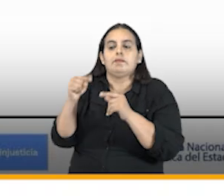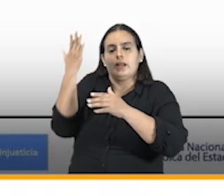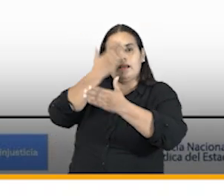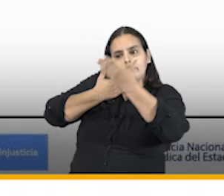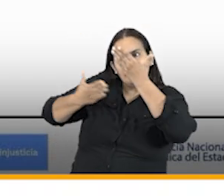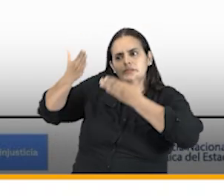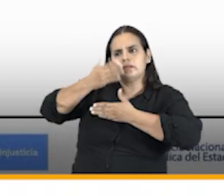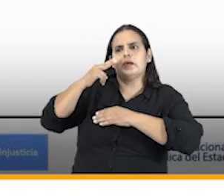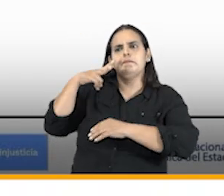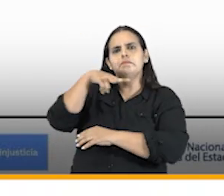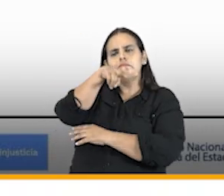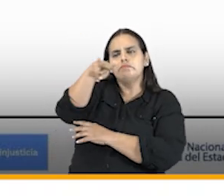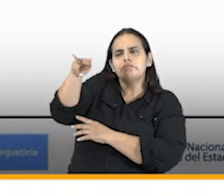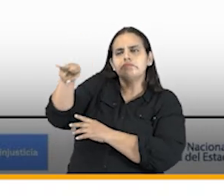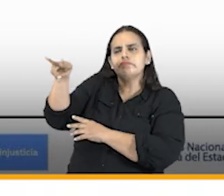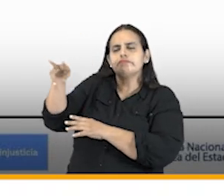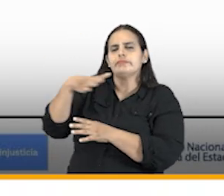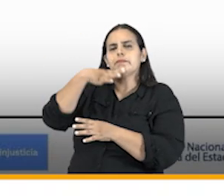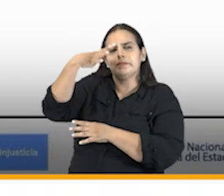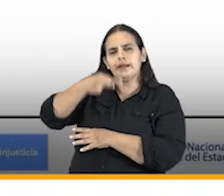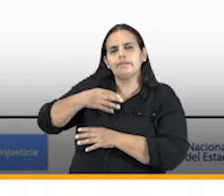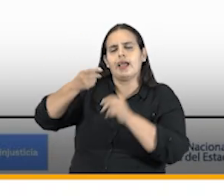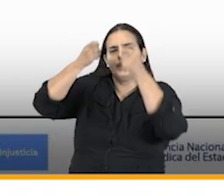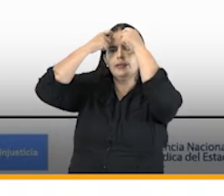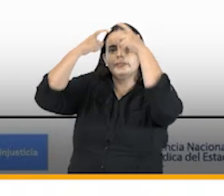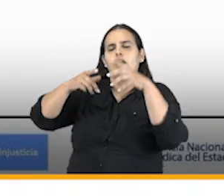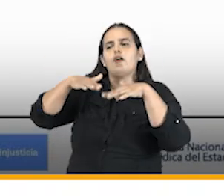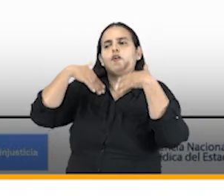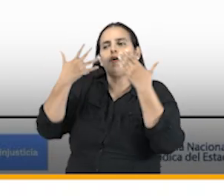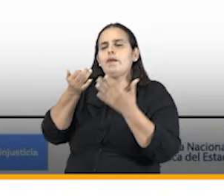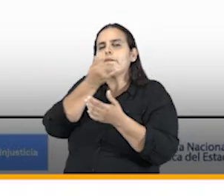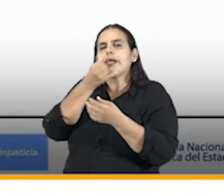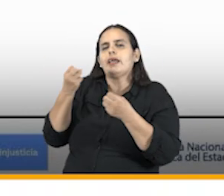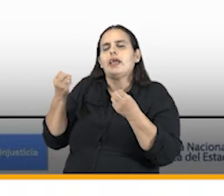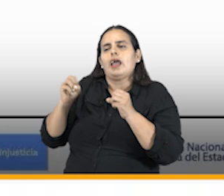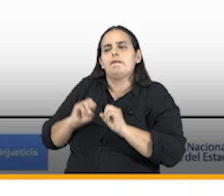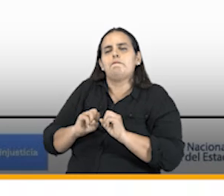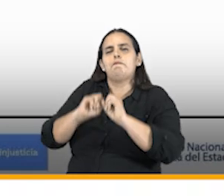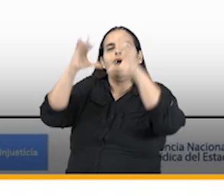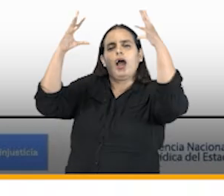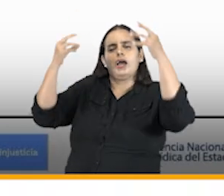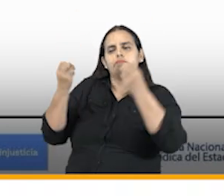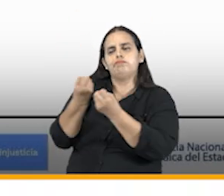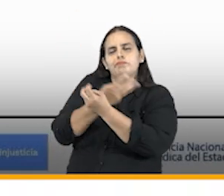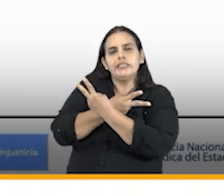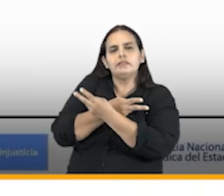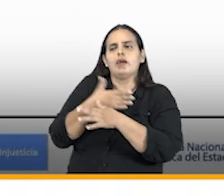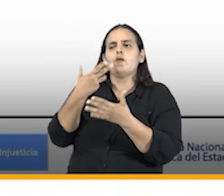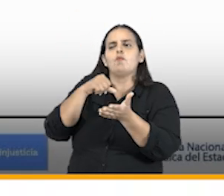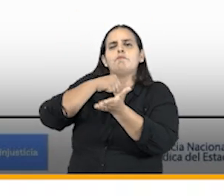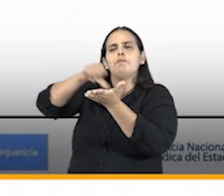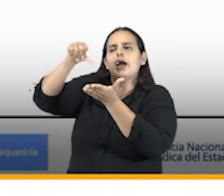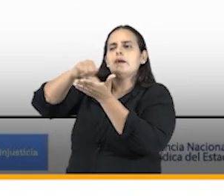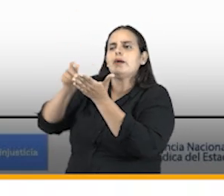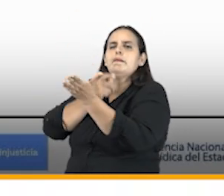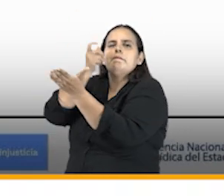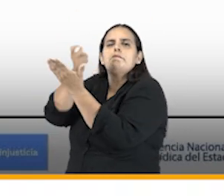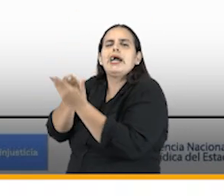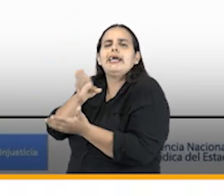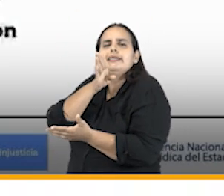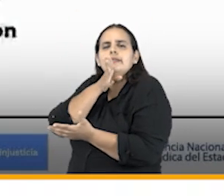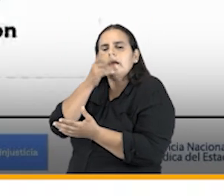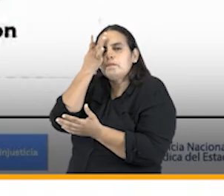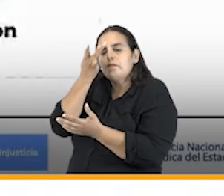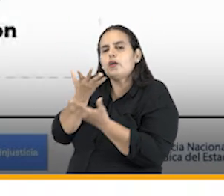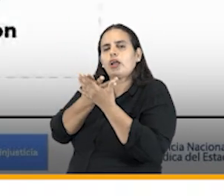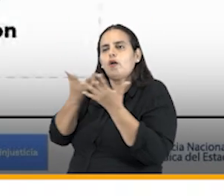también el panorama o la realidad del estado como víctima del terrorismo que tanto dinero tienen que pagar los contribuyentes